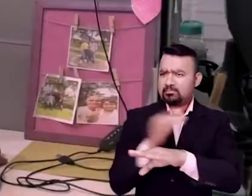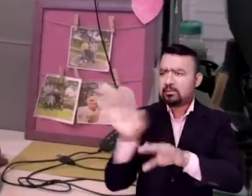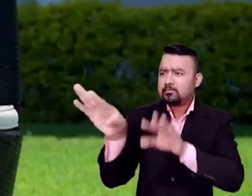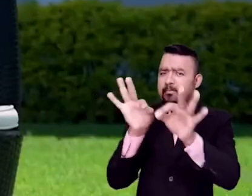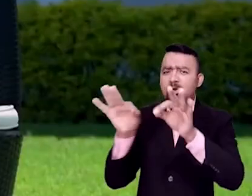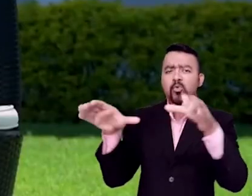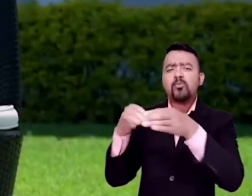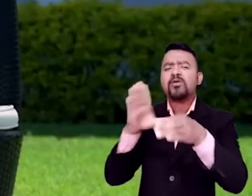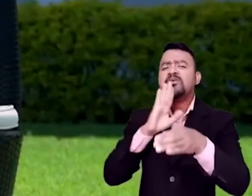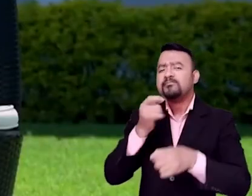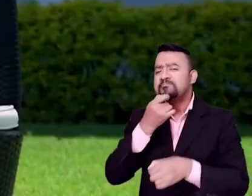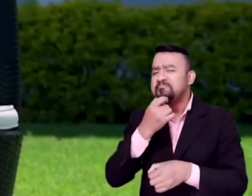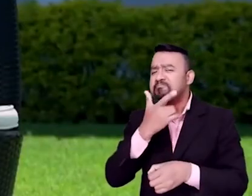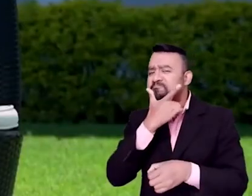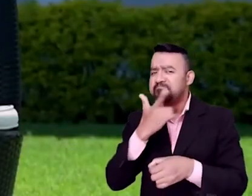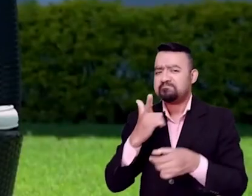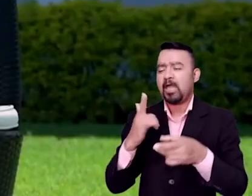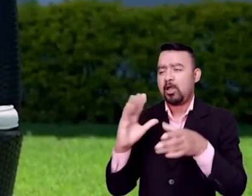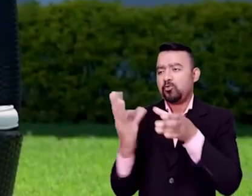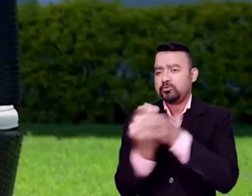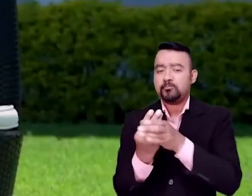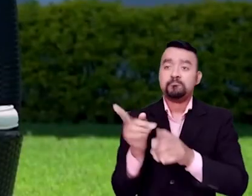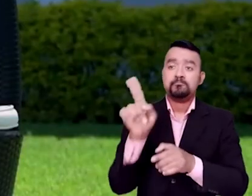Población LGBTI,